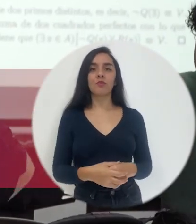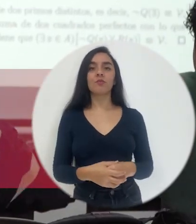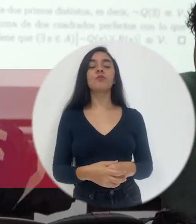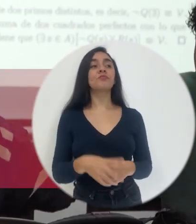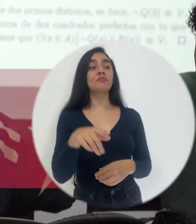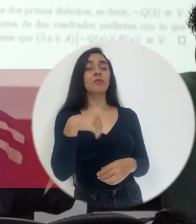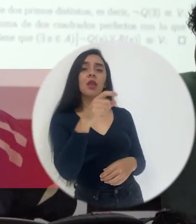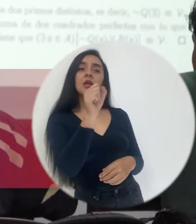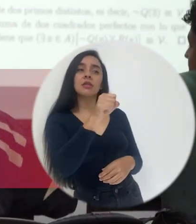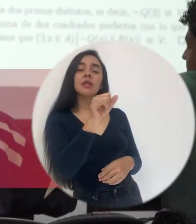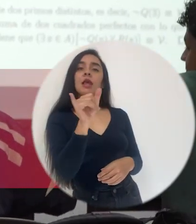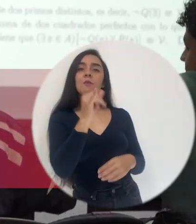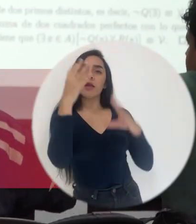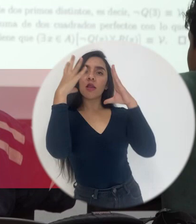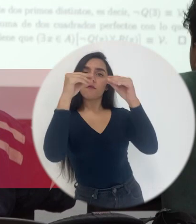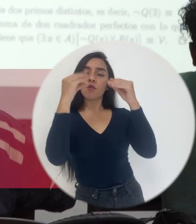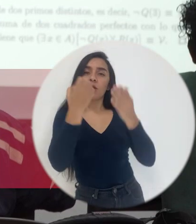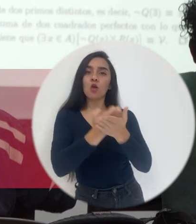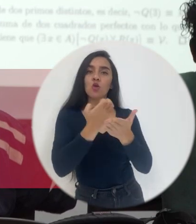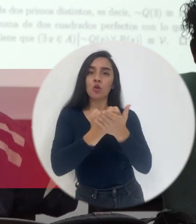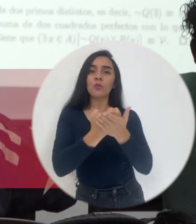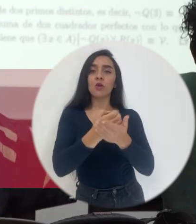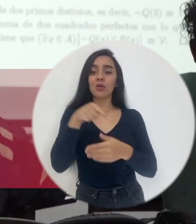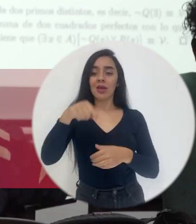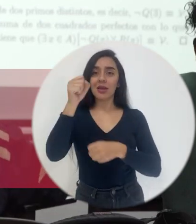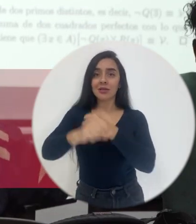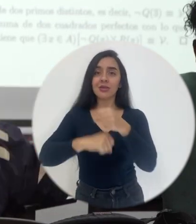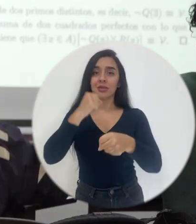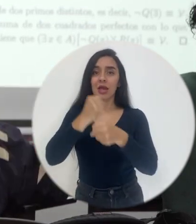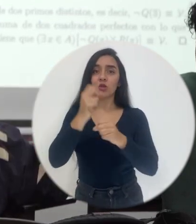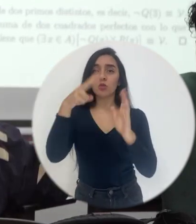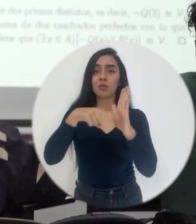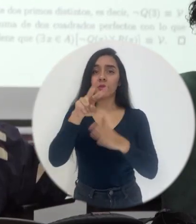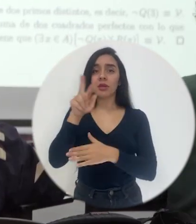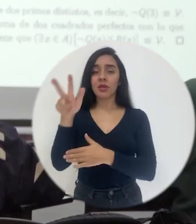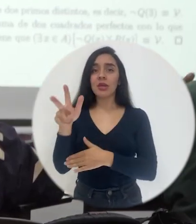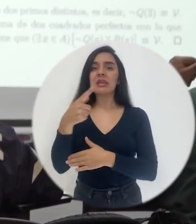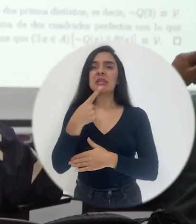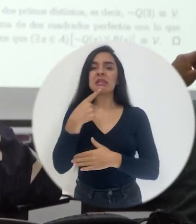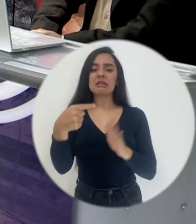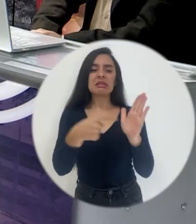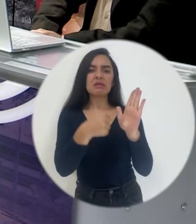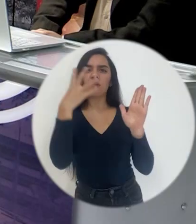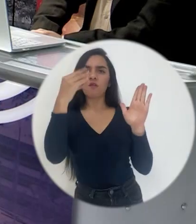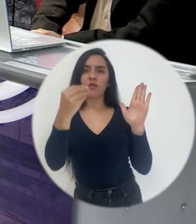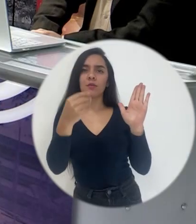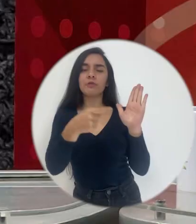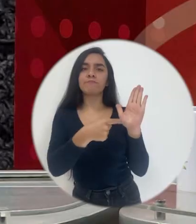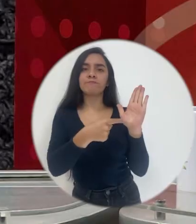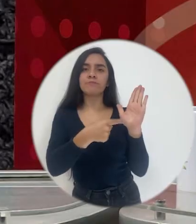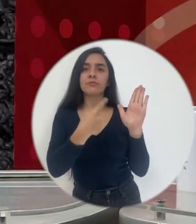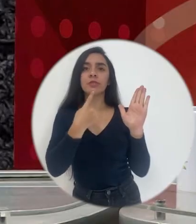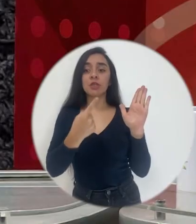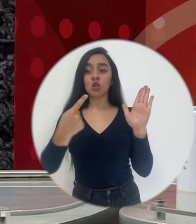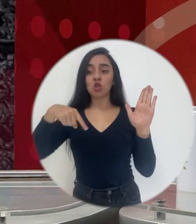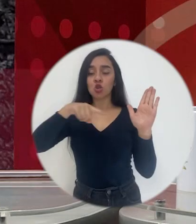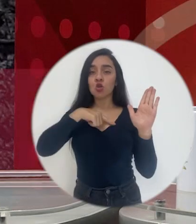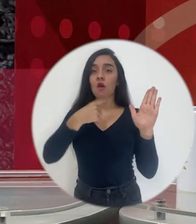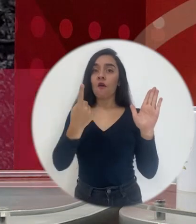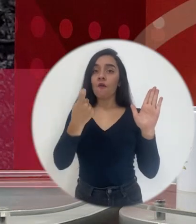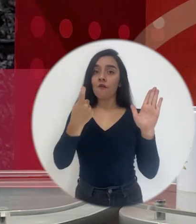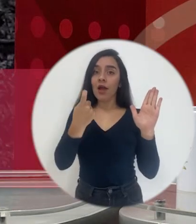También el informe económico de la UCD de este año, del 2023, nos dice que estamos debiendo